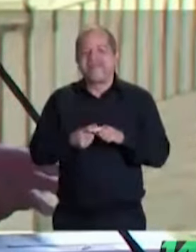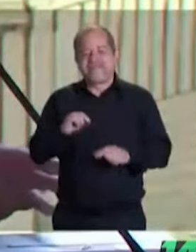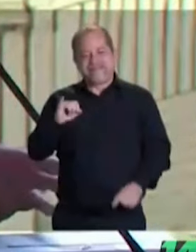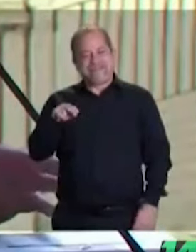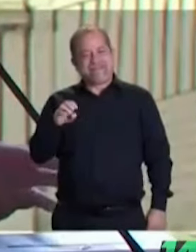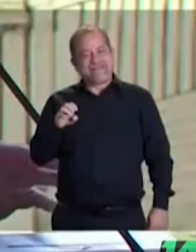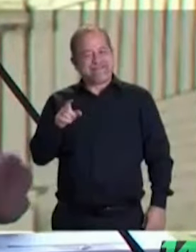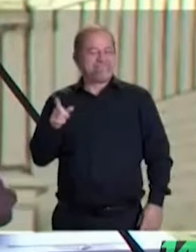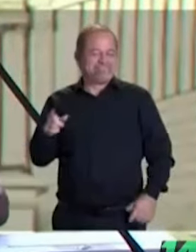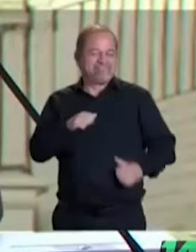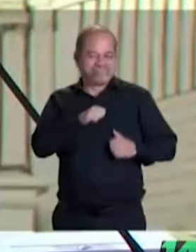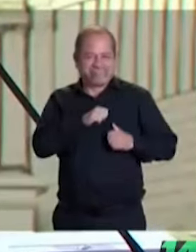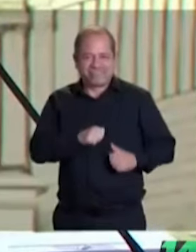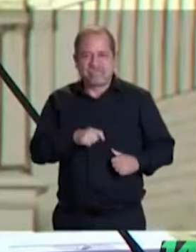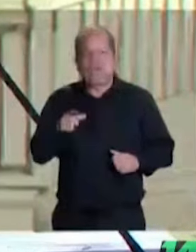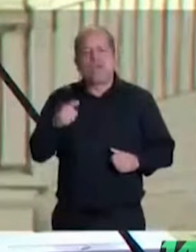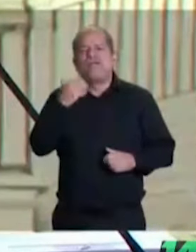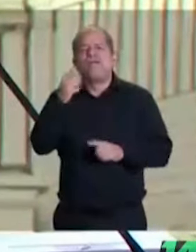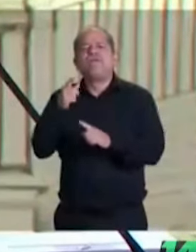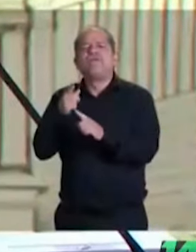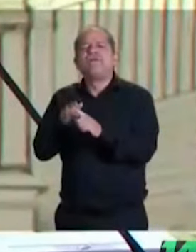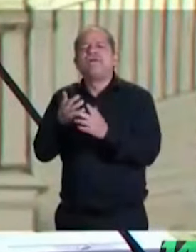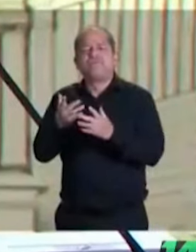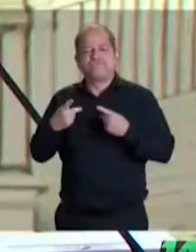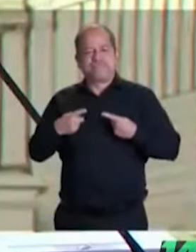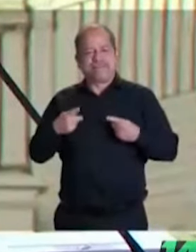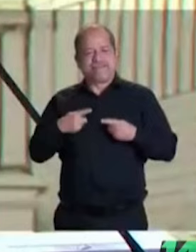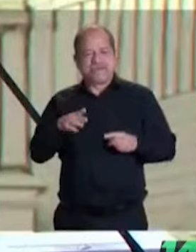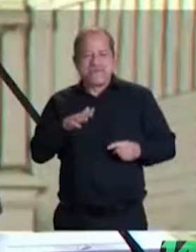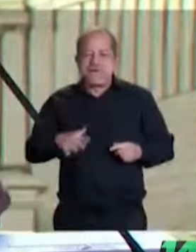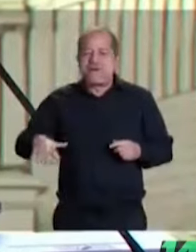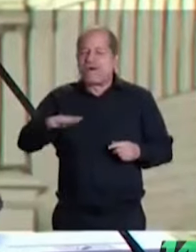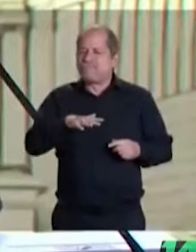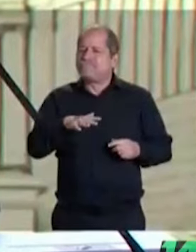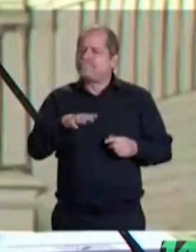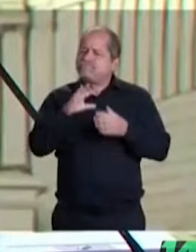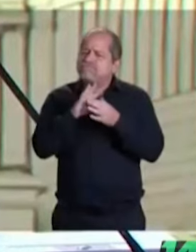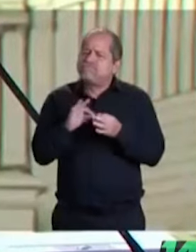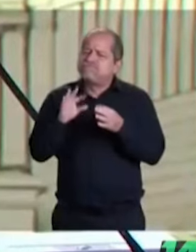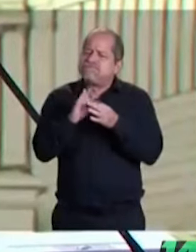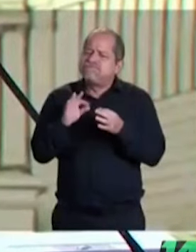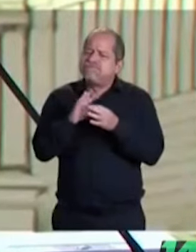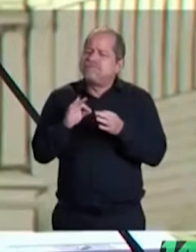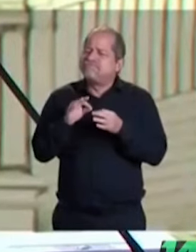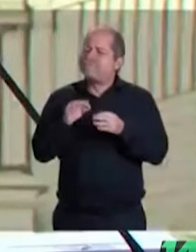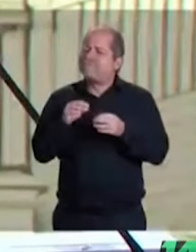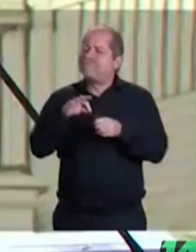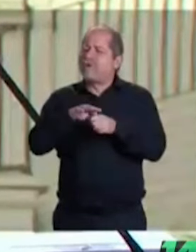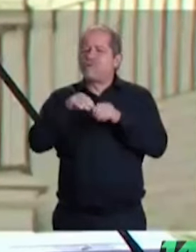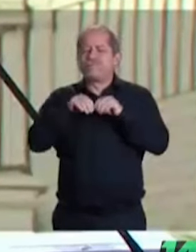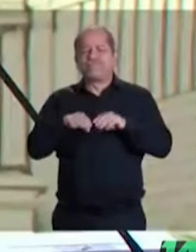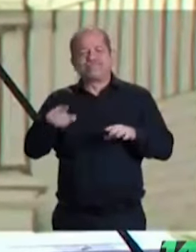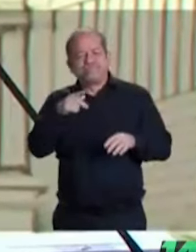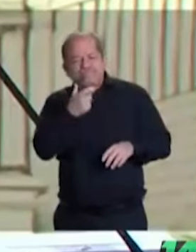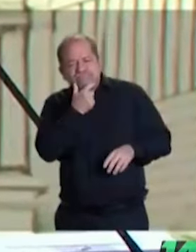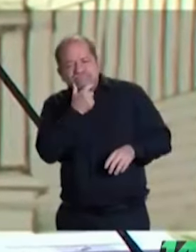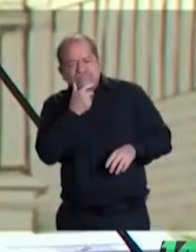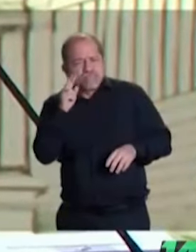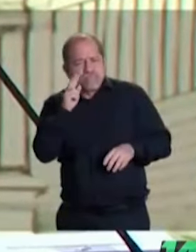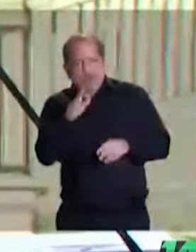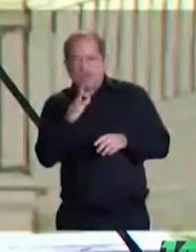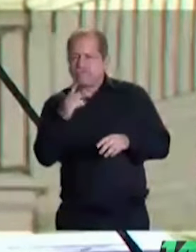tiene como finalidad impulsar el voto ciudadano libre e informado a través del diálogo entre las candidaturas que buscan